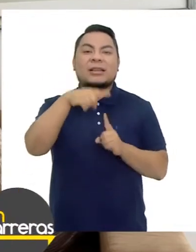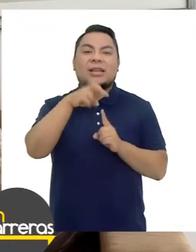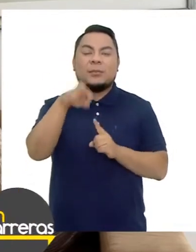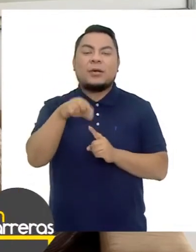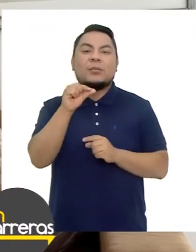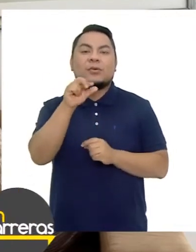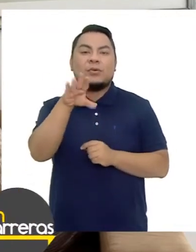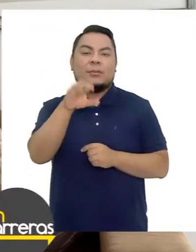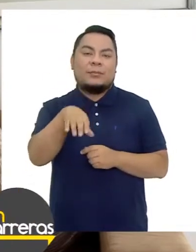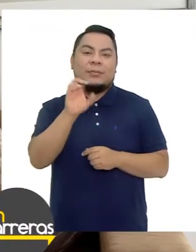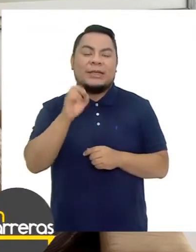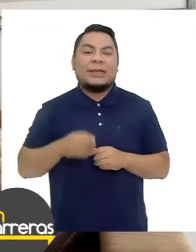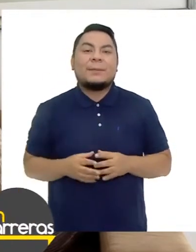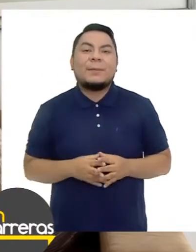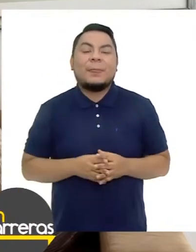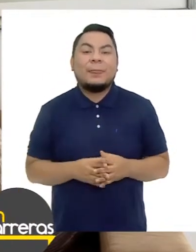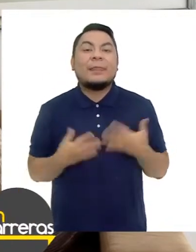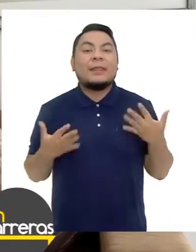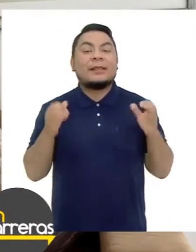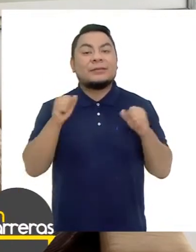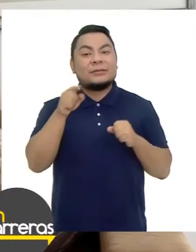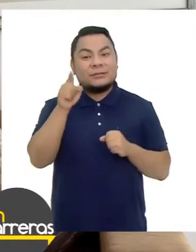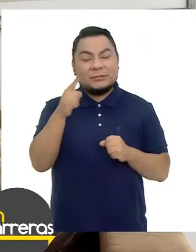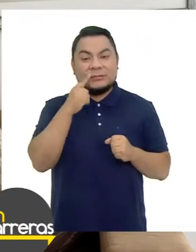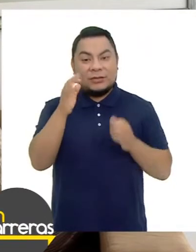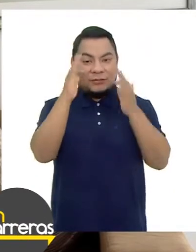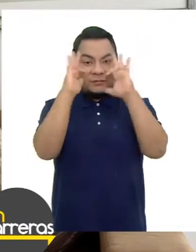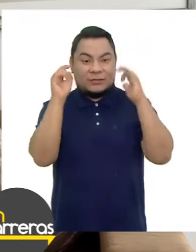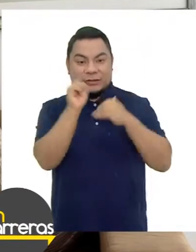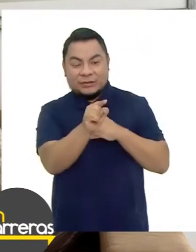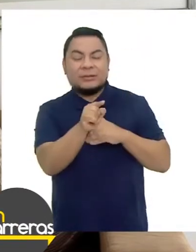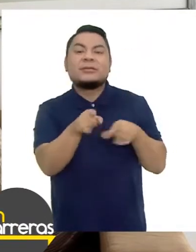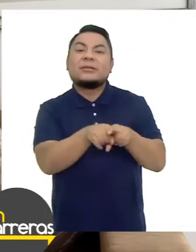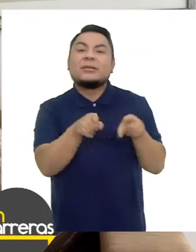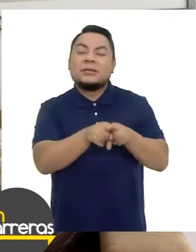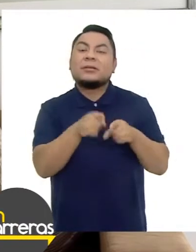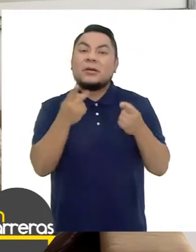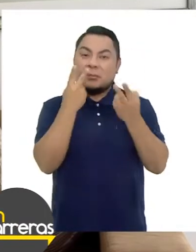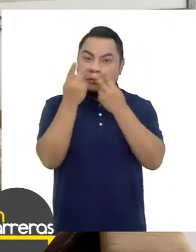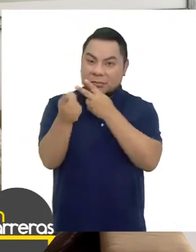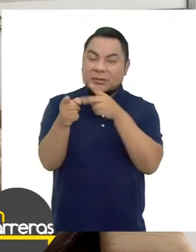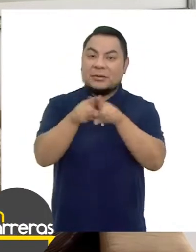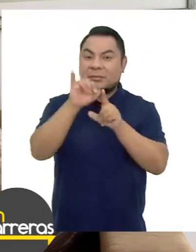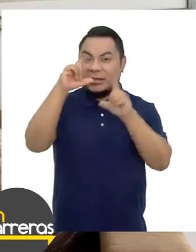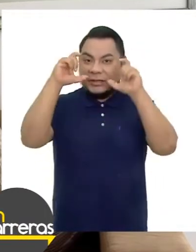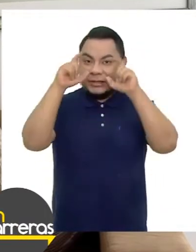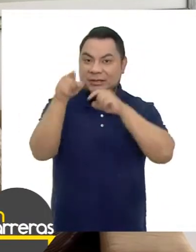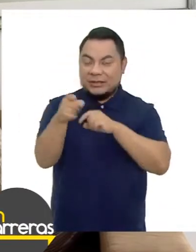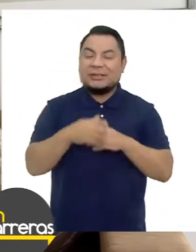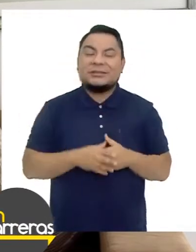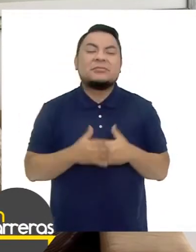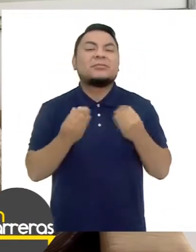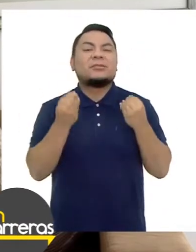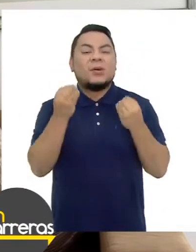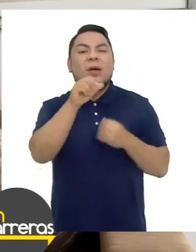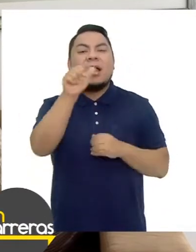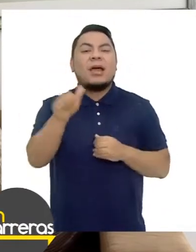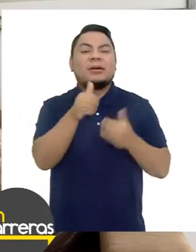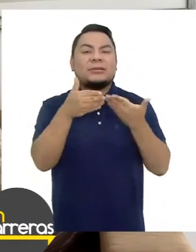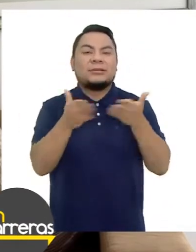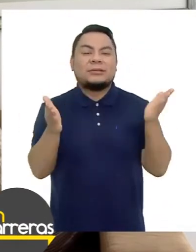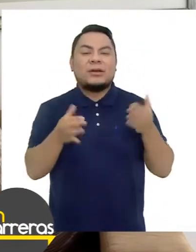Arroba IRTP Punto Go Punto Pe Visiten la página De Facebook Y también Nos pueden Seguir en el Instagram